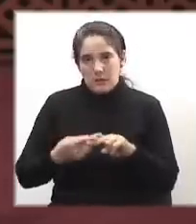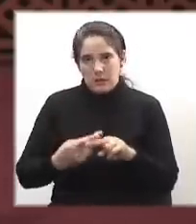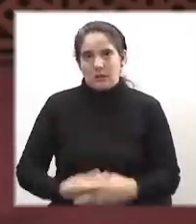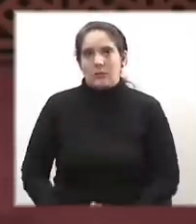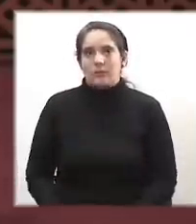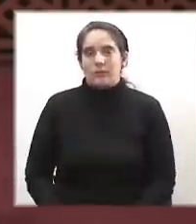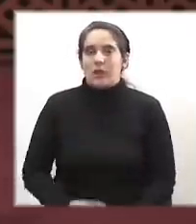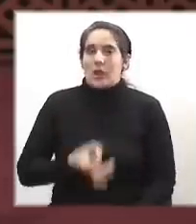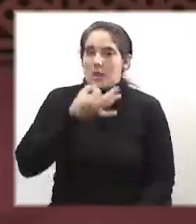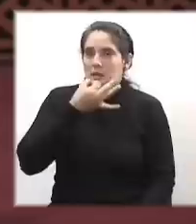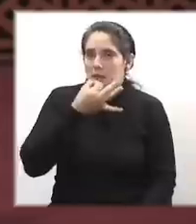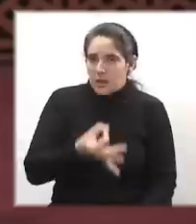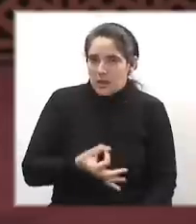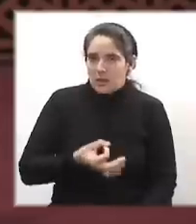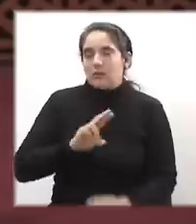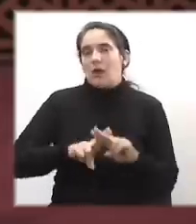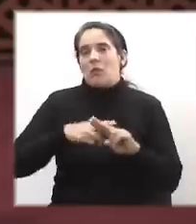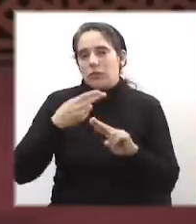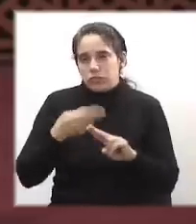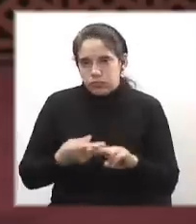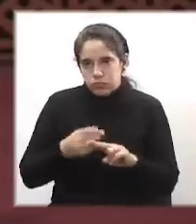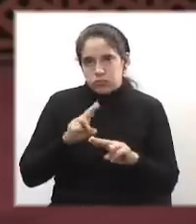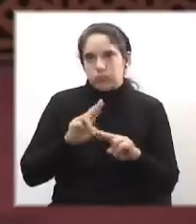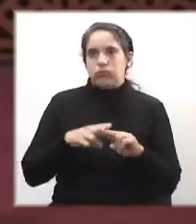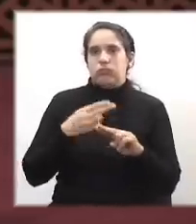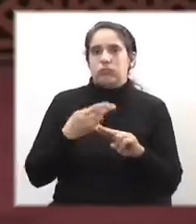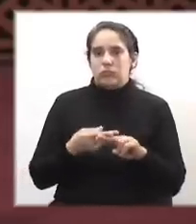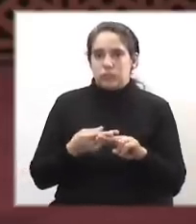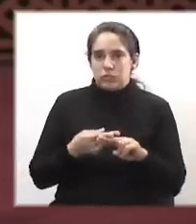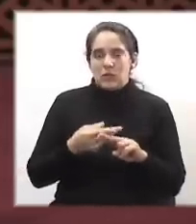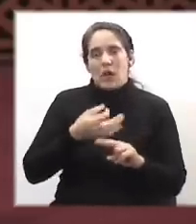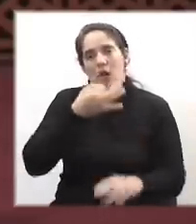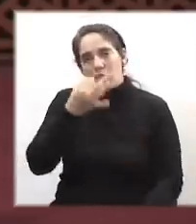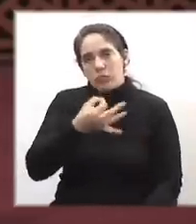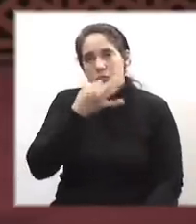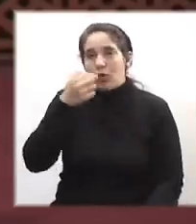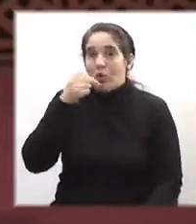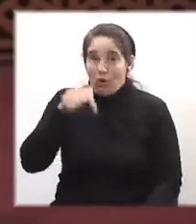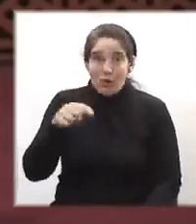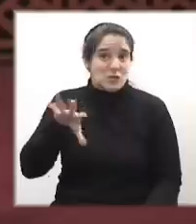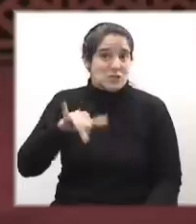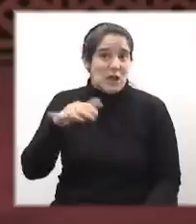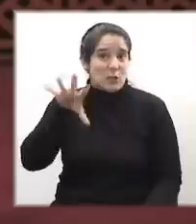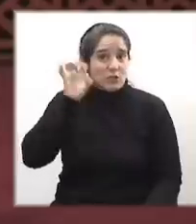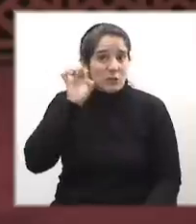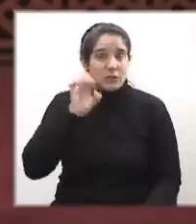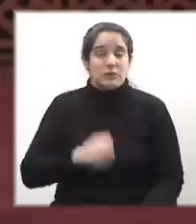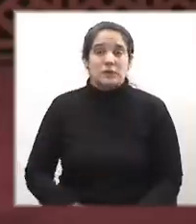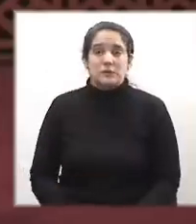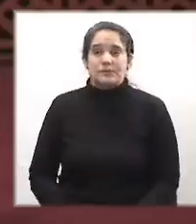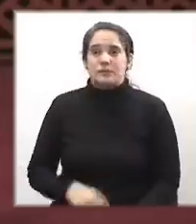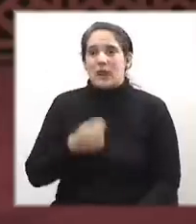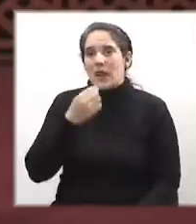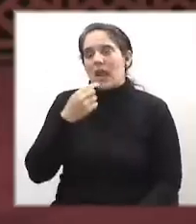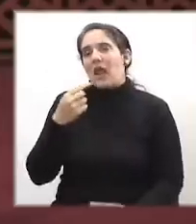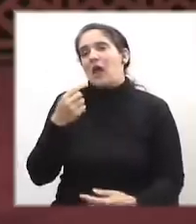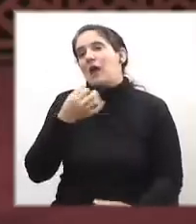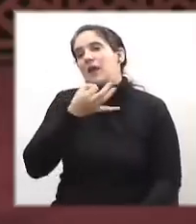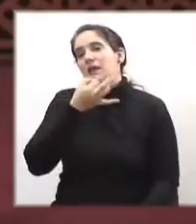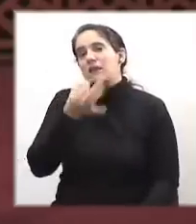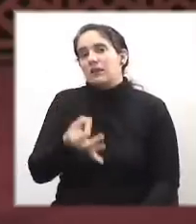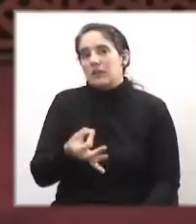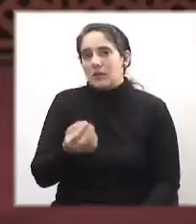sugiere y se lo vuelve a afirmar en los distintos discursos, y hoy mismo lo hemos escuchado, la teoría